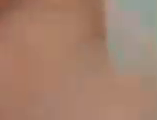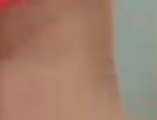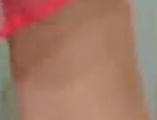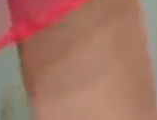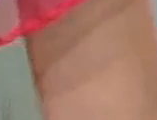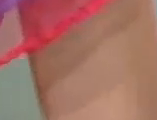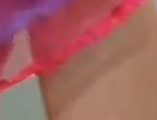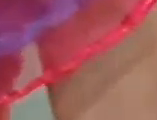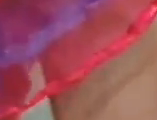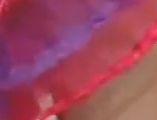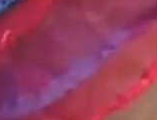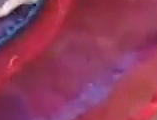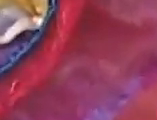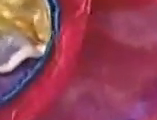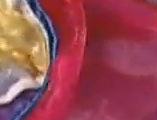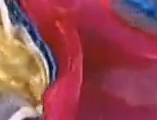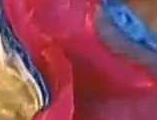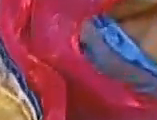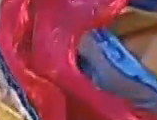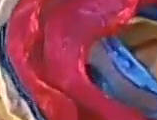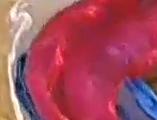¡Cuánto te quiero!